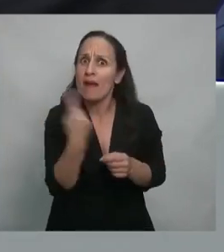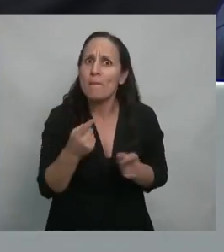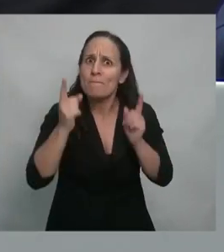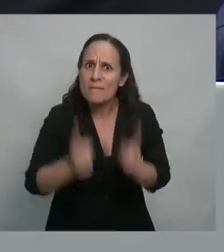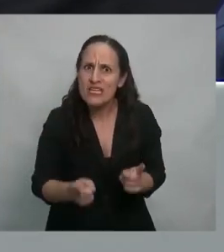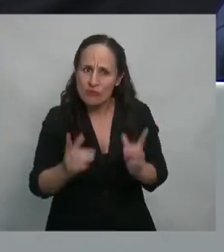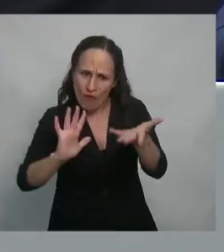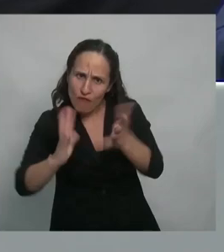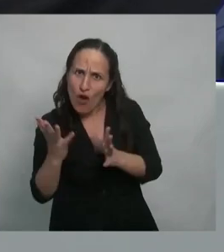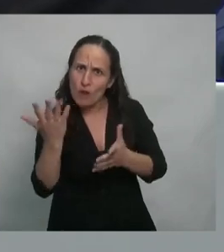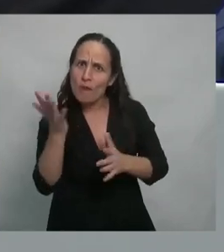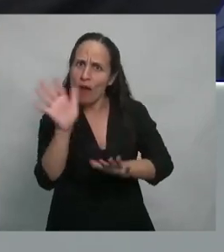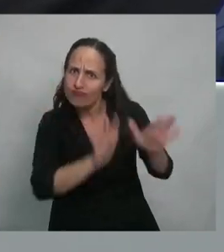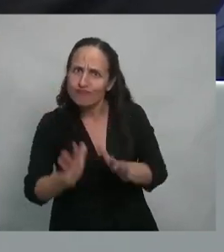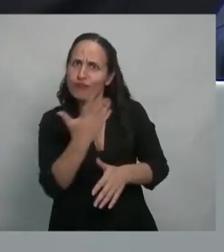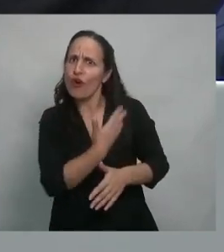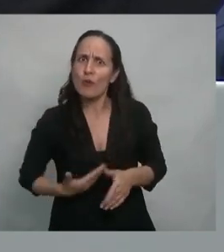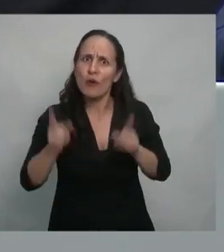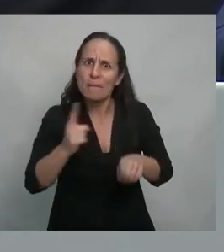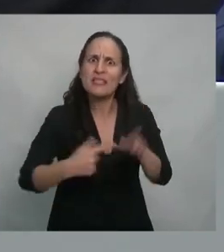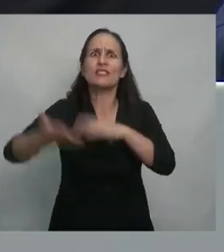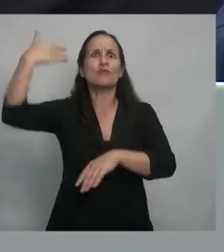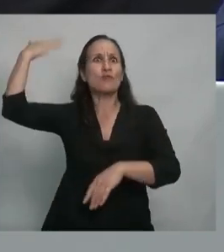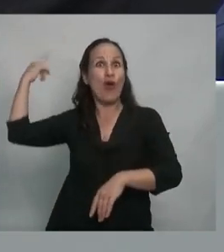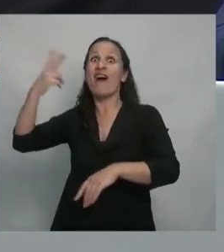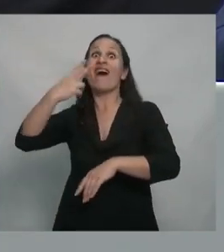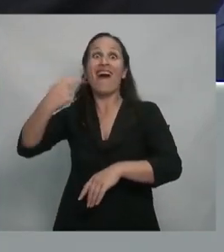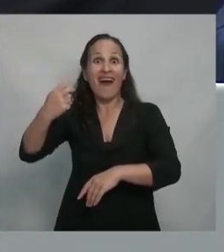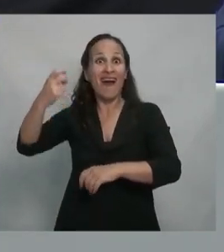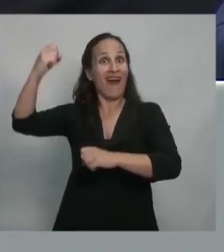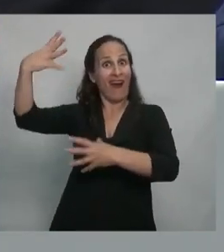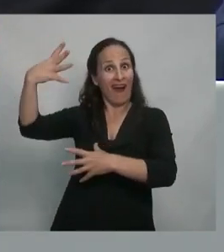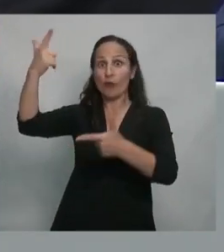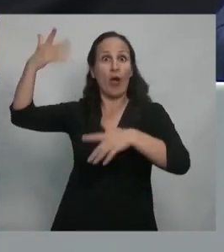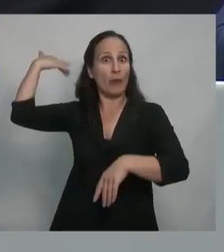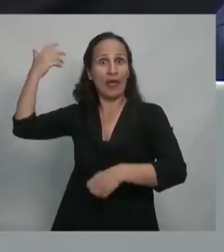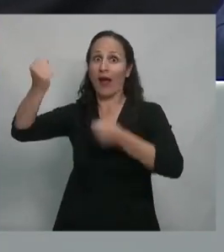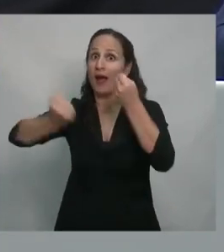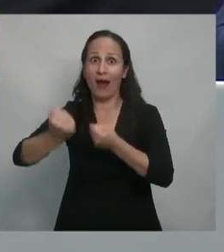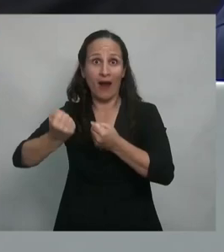sistema de gobierno de cuando no existía la luz eléctrica, ni el auto.